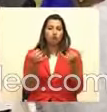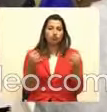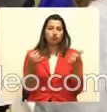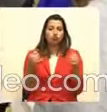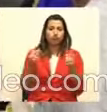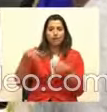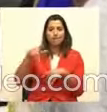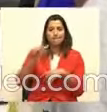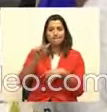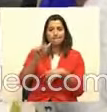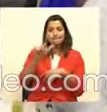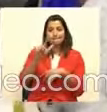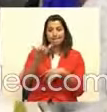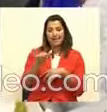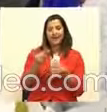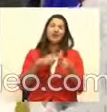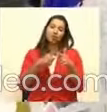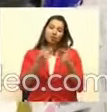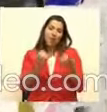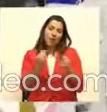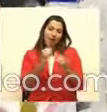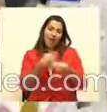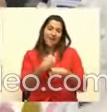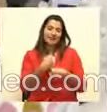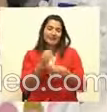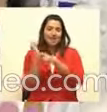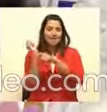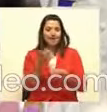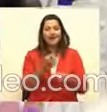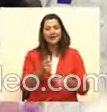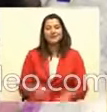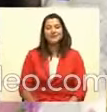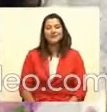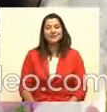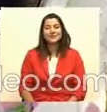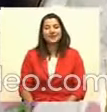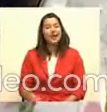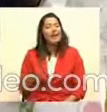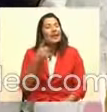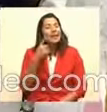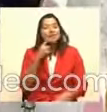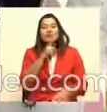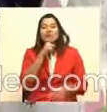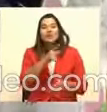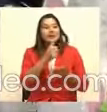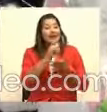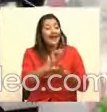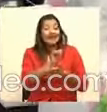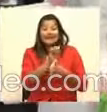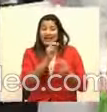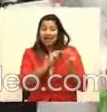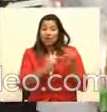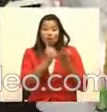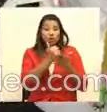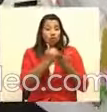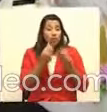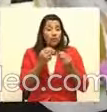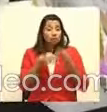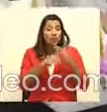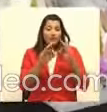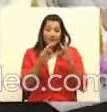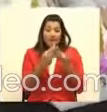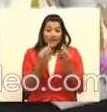confeccionándole el premio al niño. Increíble, verdad. Y vieras que nos ha ayudado mucho en la familia en este tiempo, ¿verdad? Porque